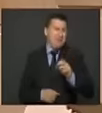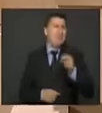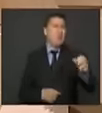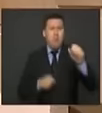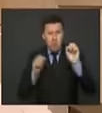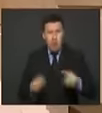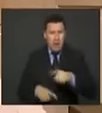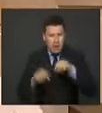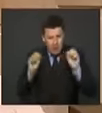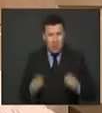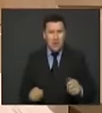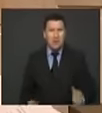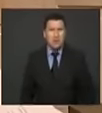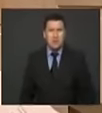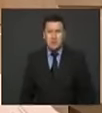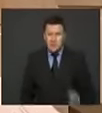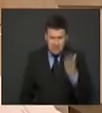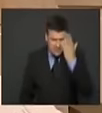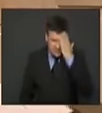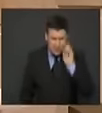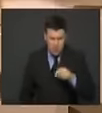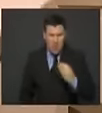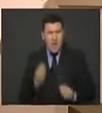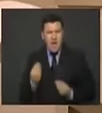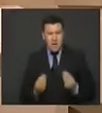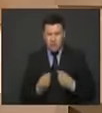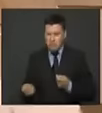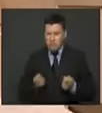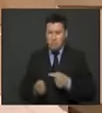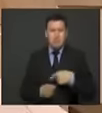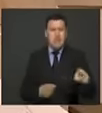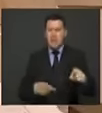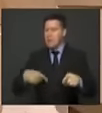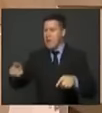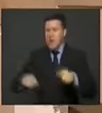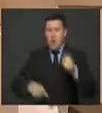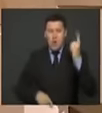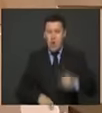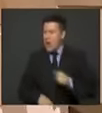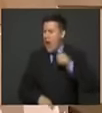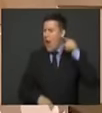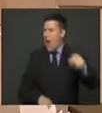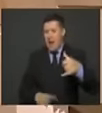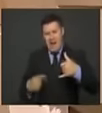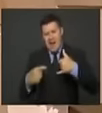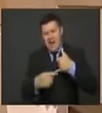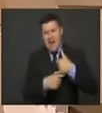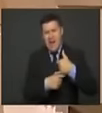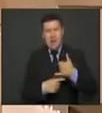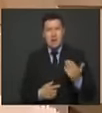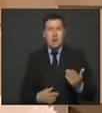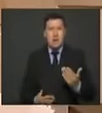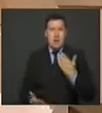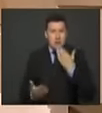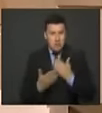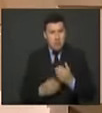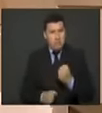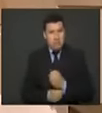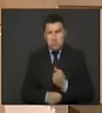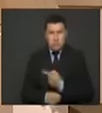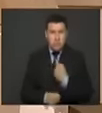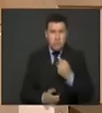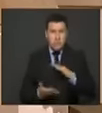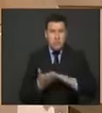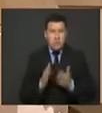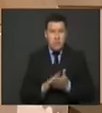capaces de hacer esto sabemos cómo hacerlo tenemos la claridad de cómo hacerlo y hoy gracias al trabajo de la comisión